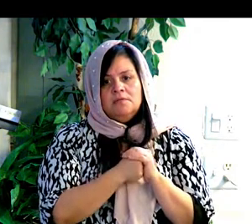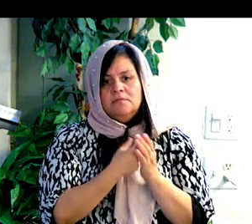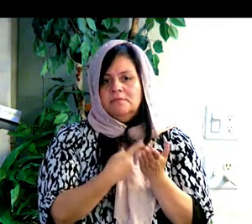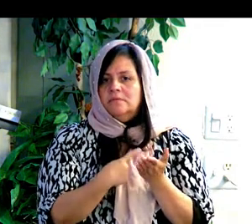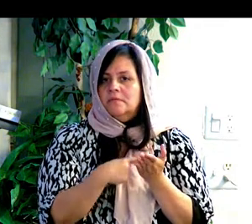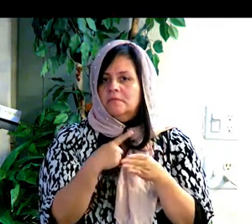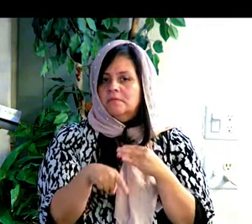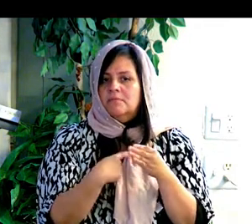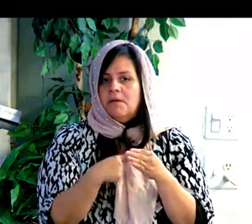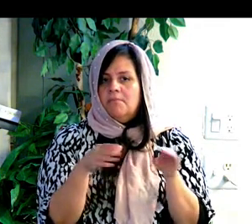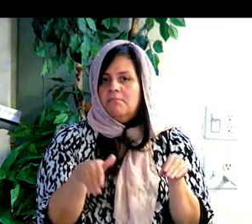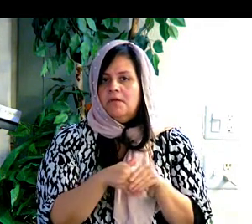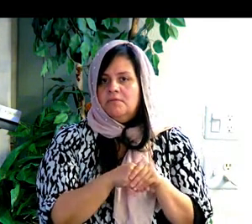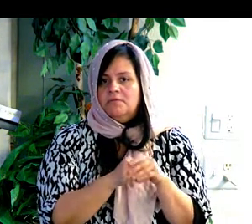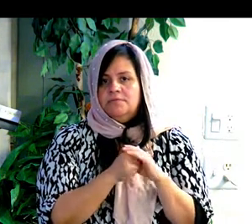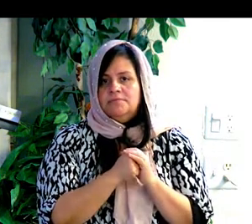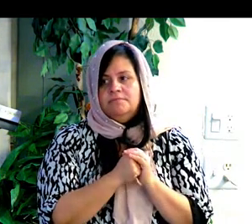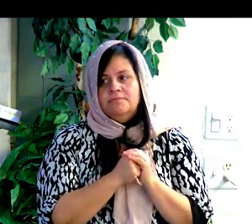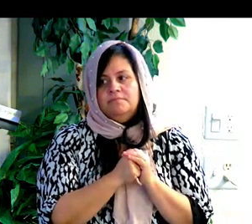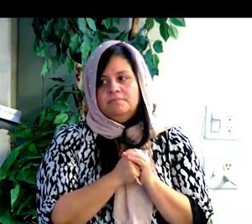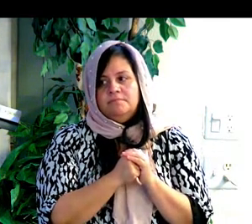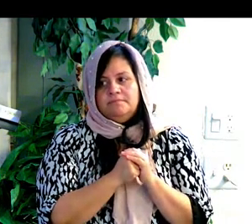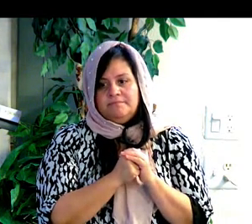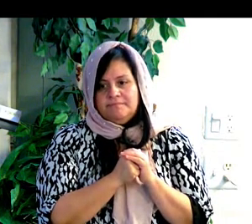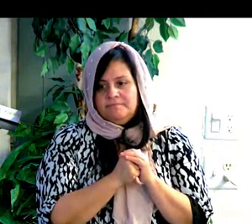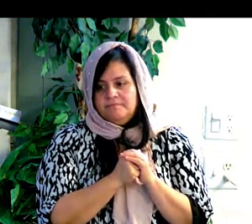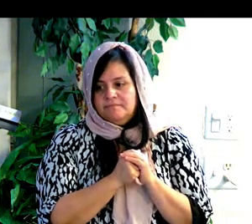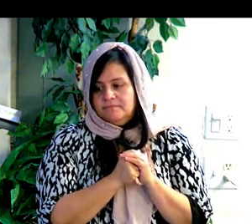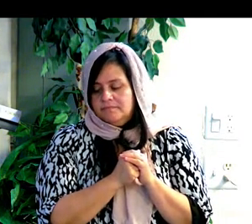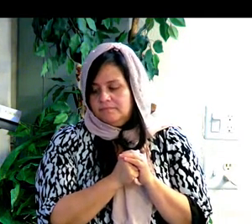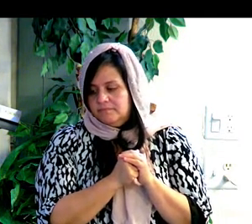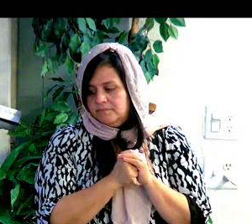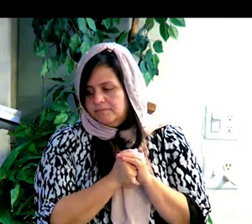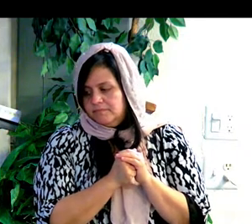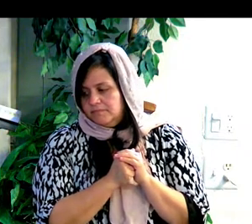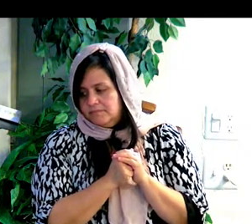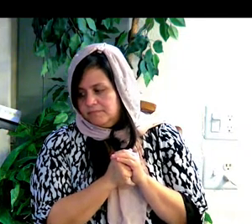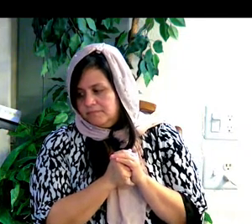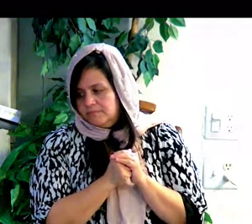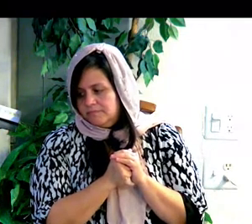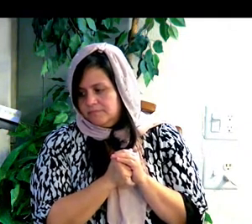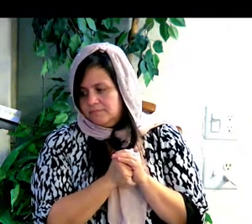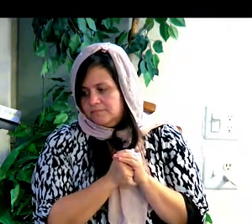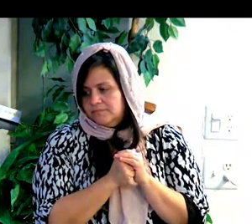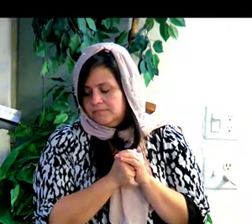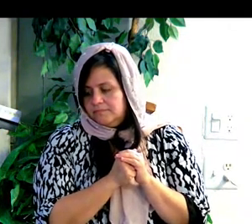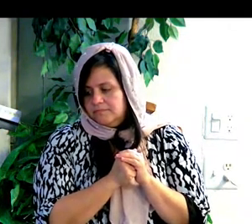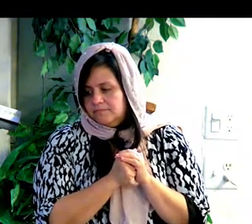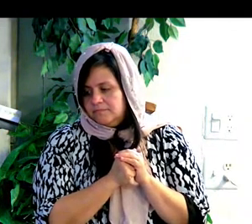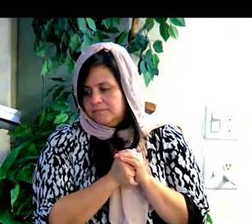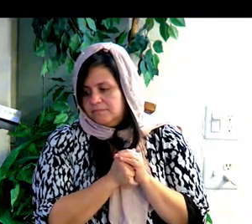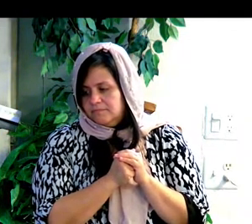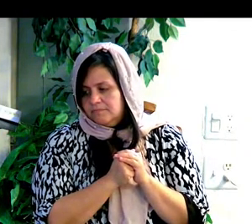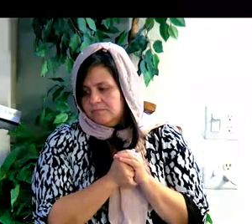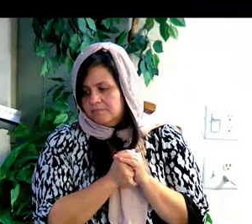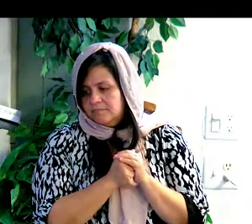Y estaba leyendo esos versículos, y me di cuenta que esos versículos estaban hablando sobre el matrimonio.